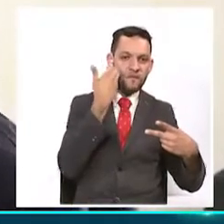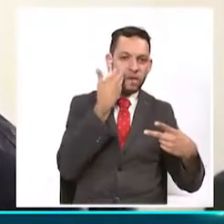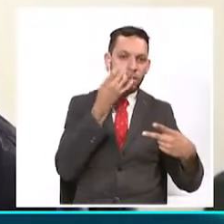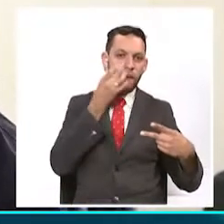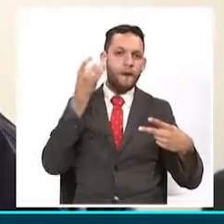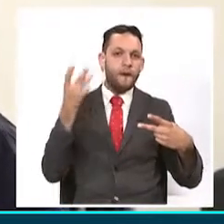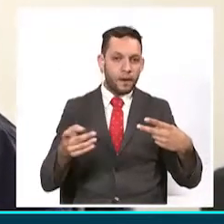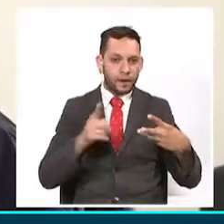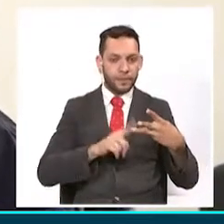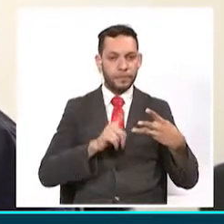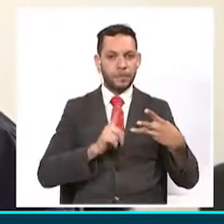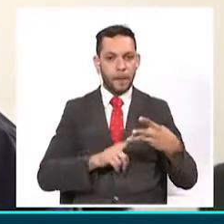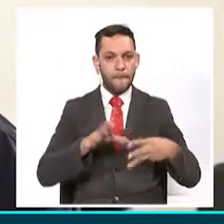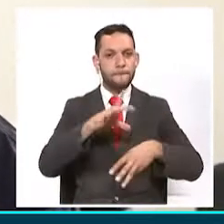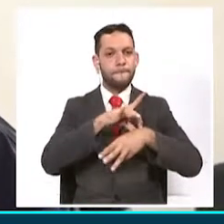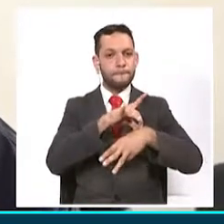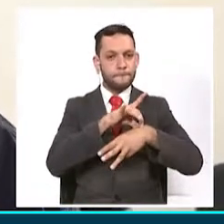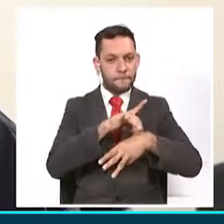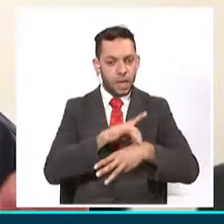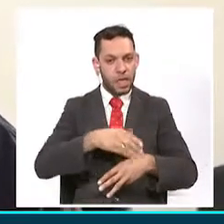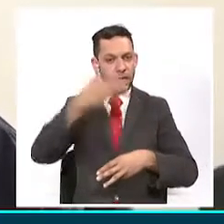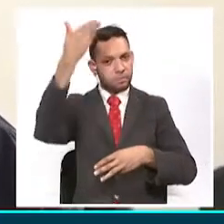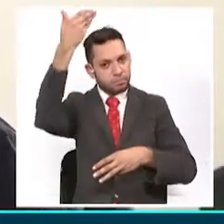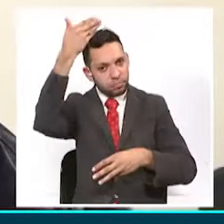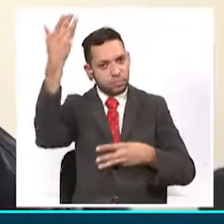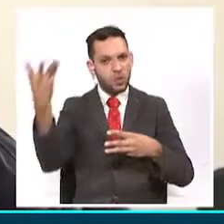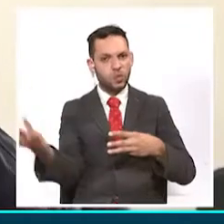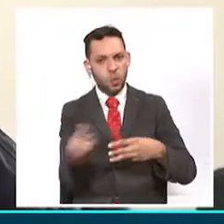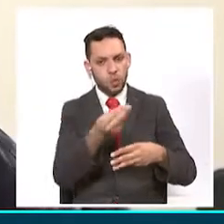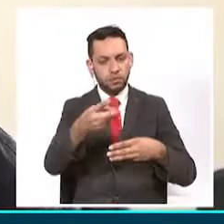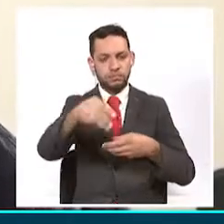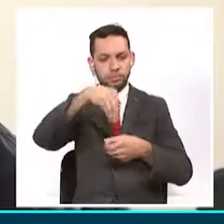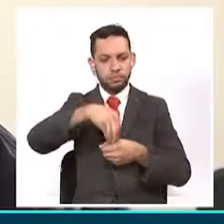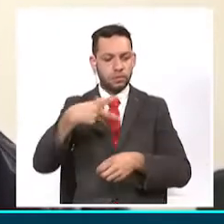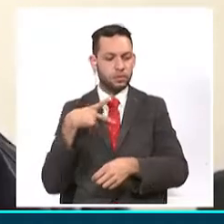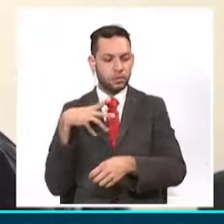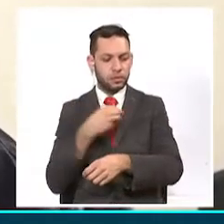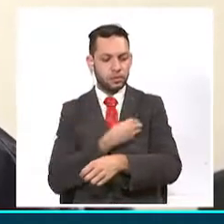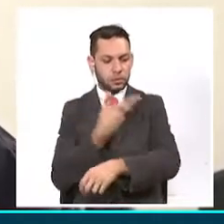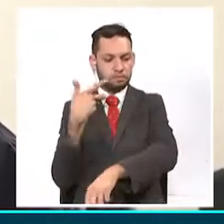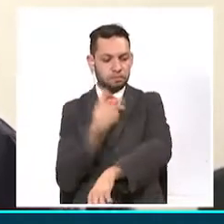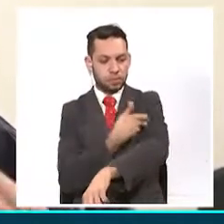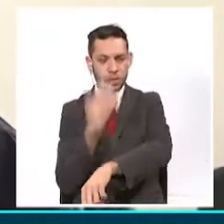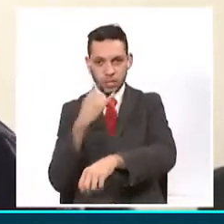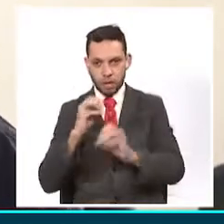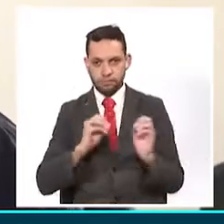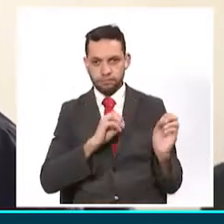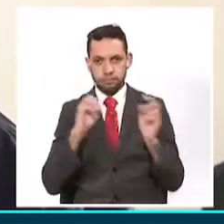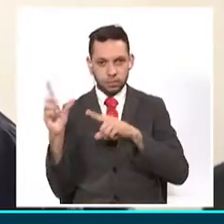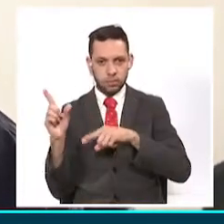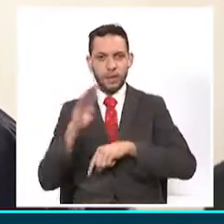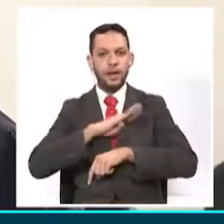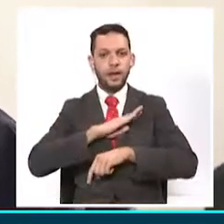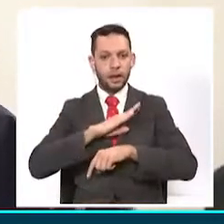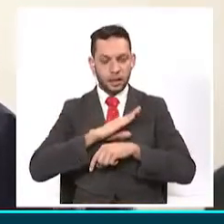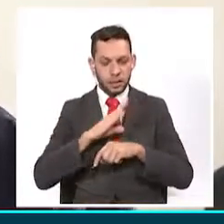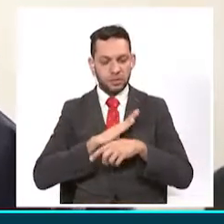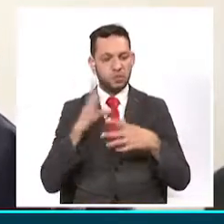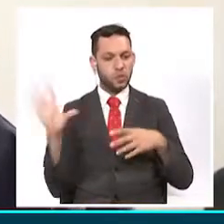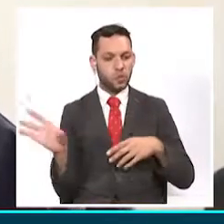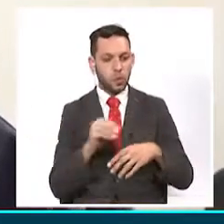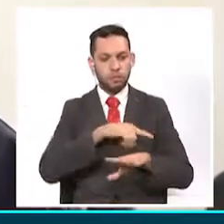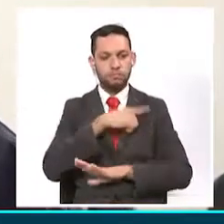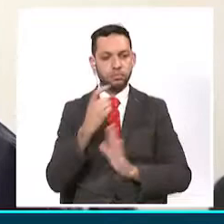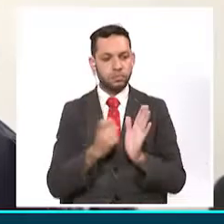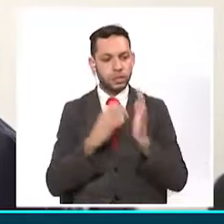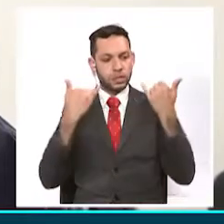profesionales de la salud que están en alto riesgo de contagio. Así que ya tenemos toda la ruta definida, los alcaldes lo tienen claro, el personal médico lo tienen claro y en